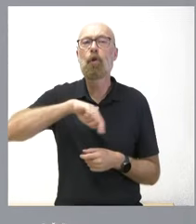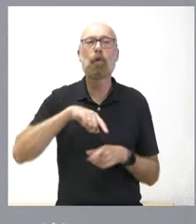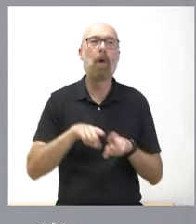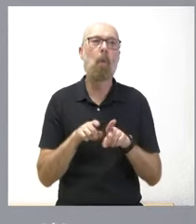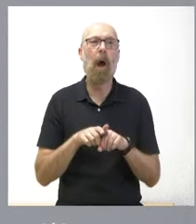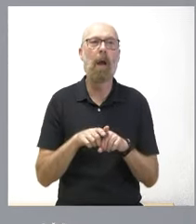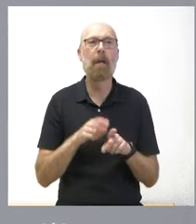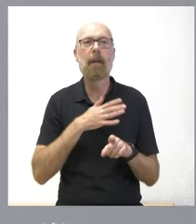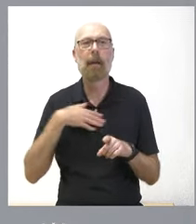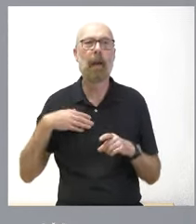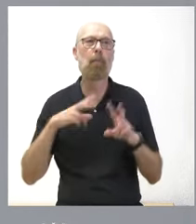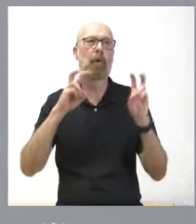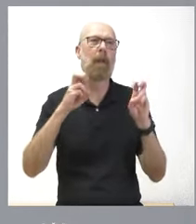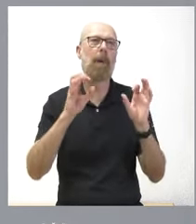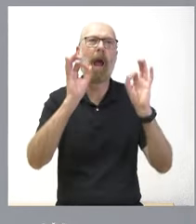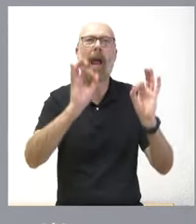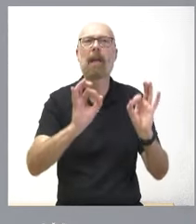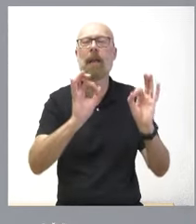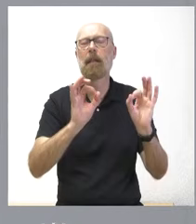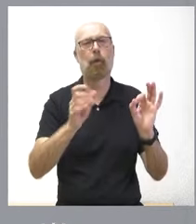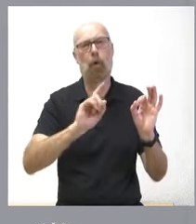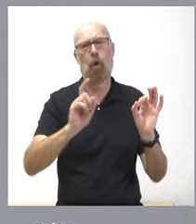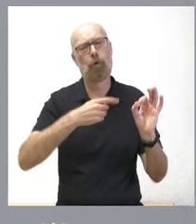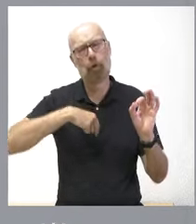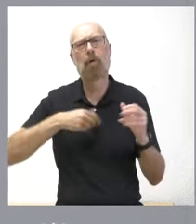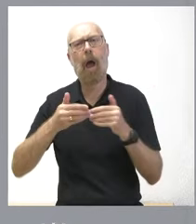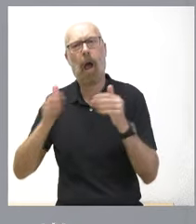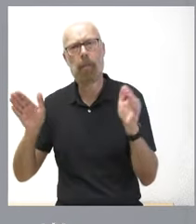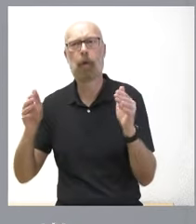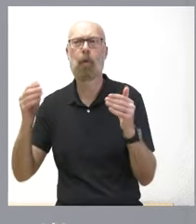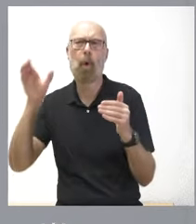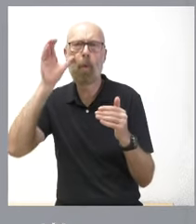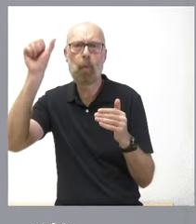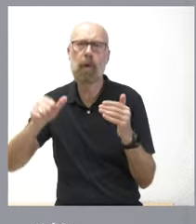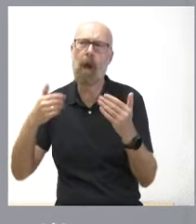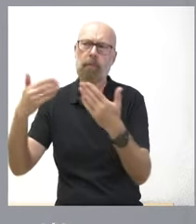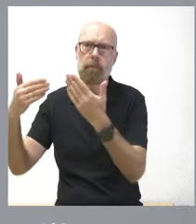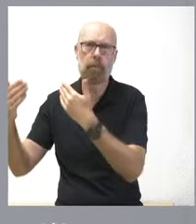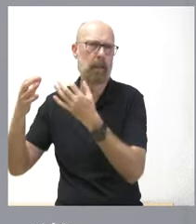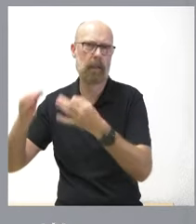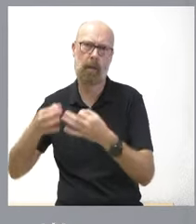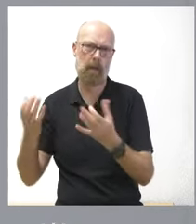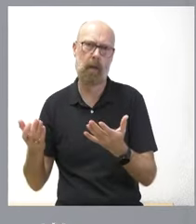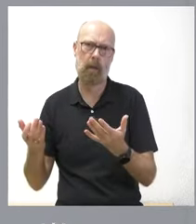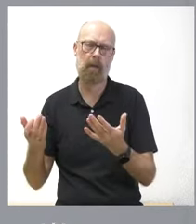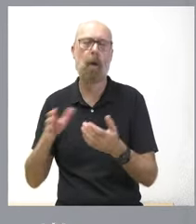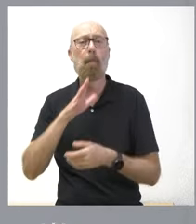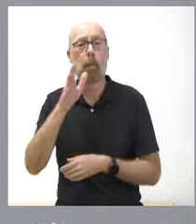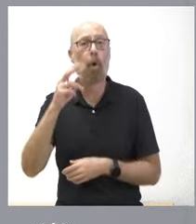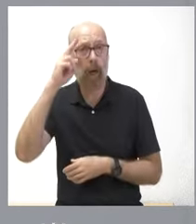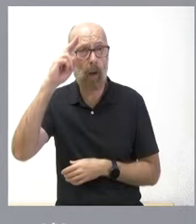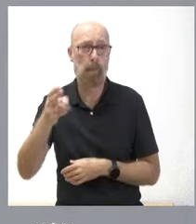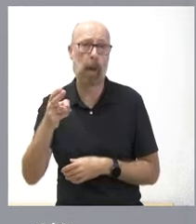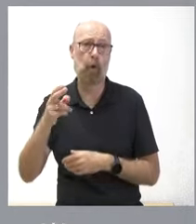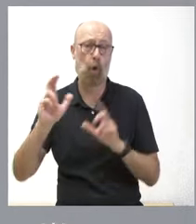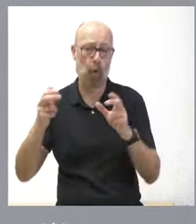estos unos asuntos cerrados. También vamos con el ánimo de escuchar. Y, por tanto, por mi parte, por respeto precisamente a estos